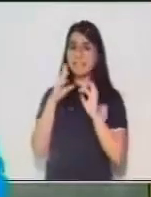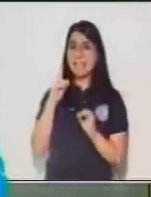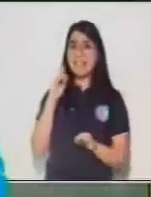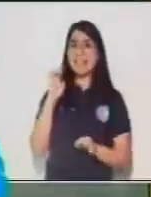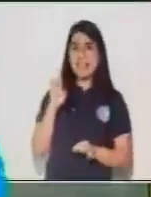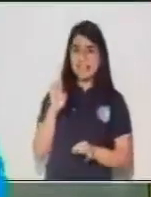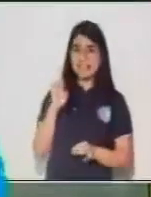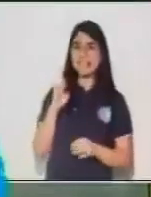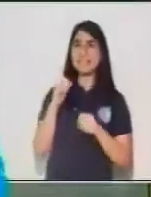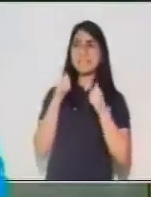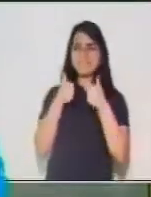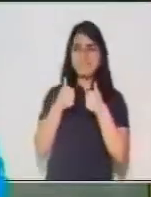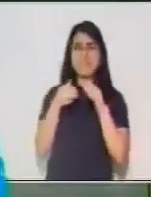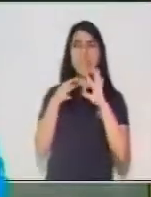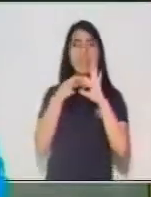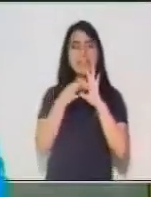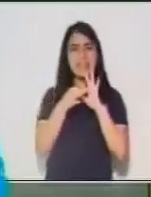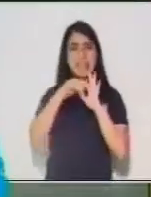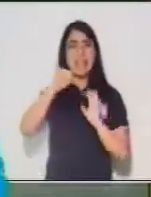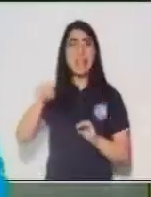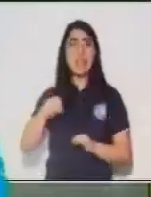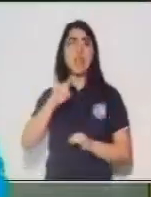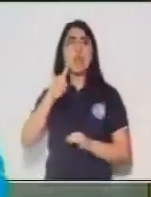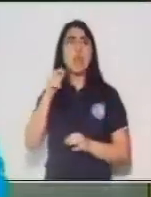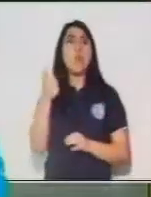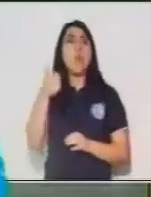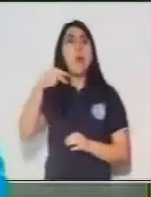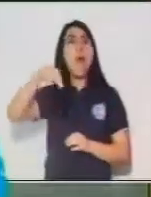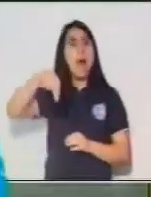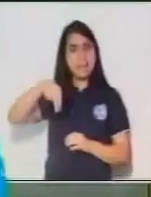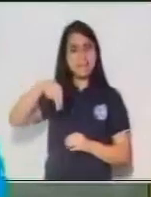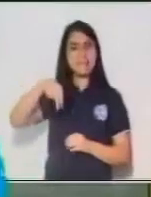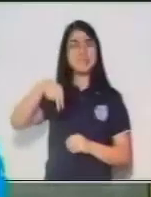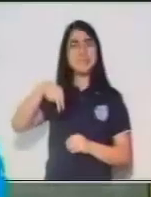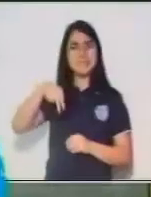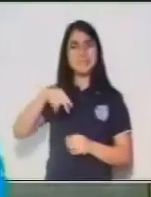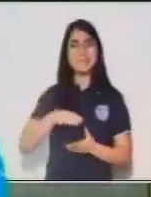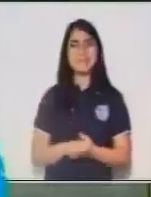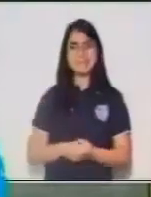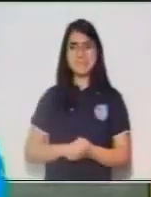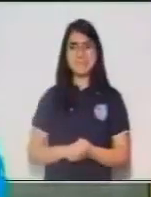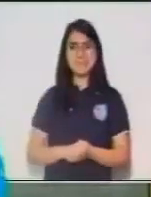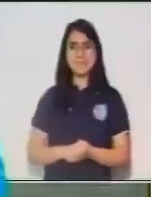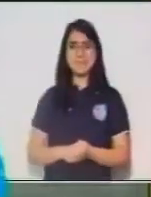a un modificador indirecto. Si tú te das cuenta, en este caso,